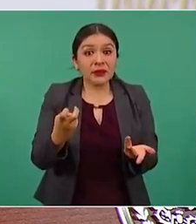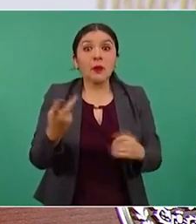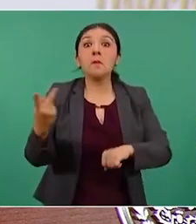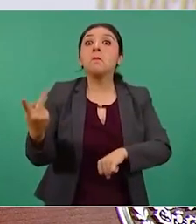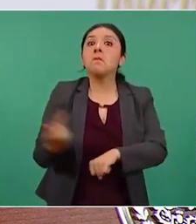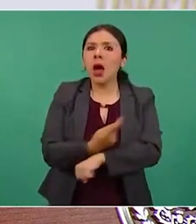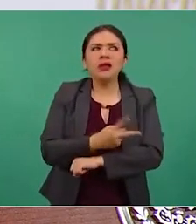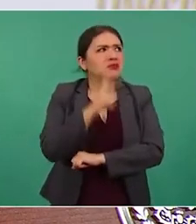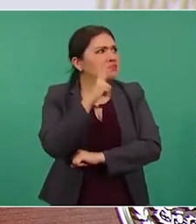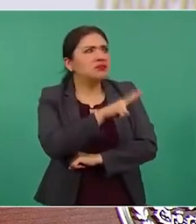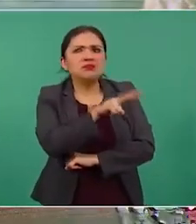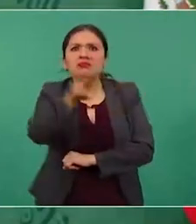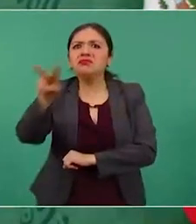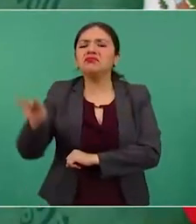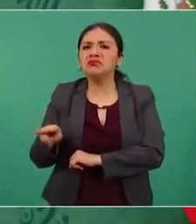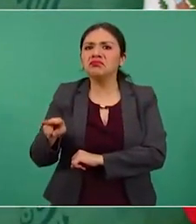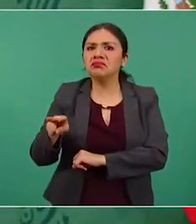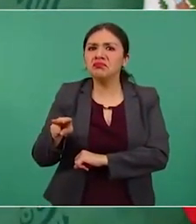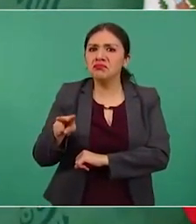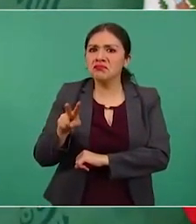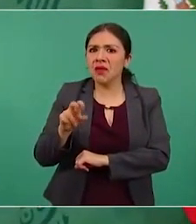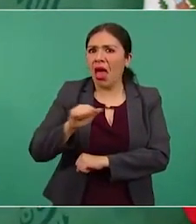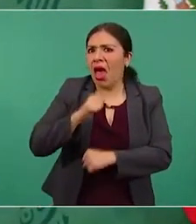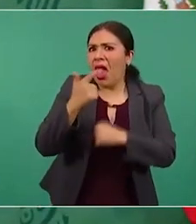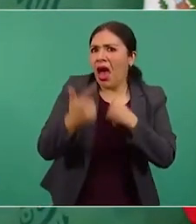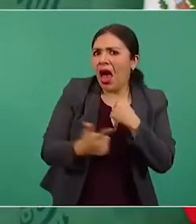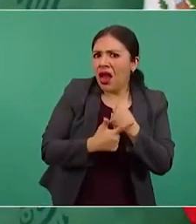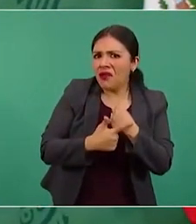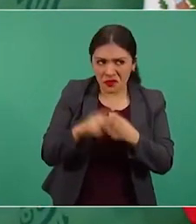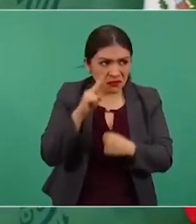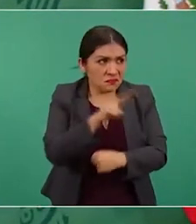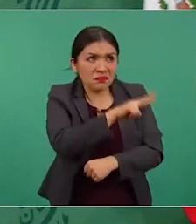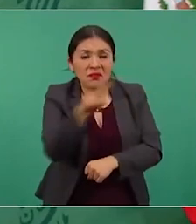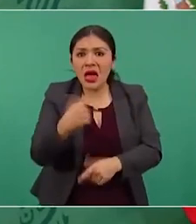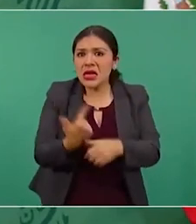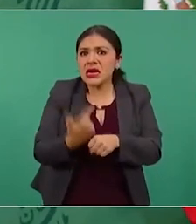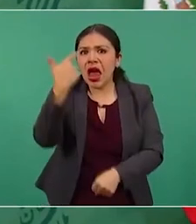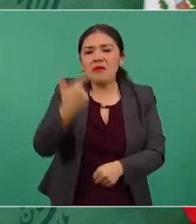nada grave.